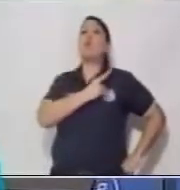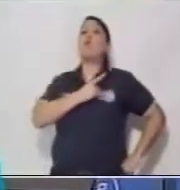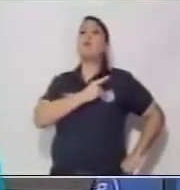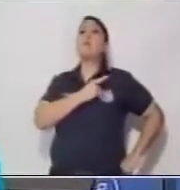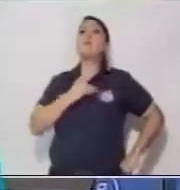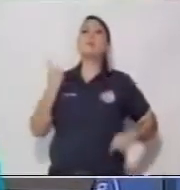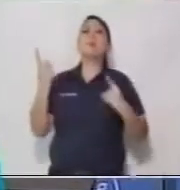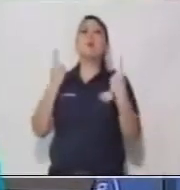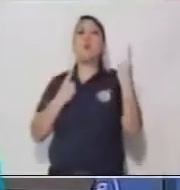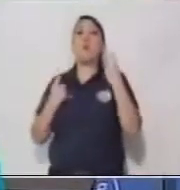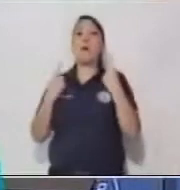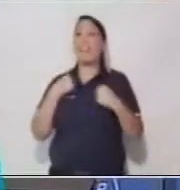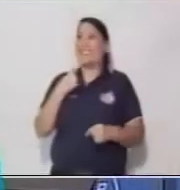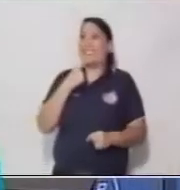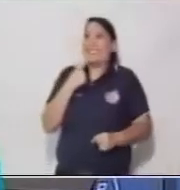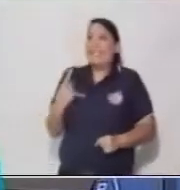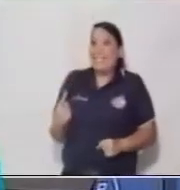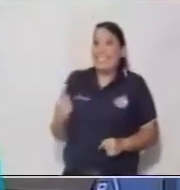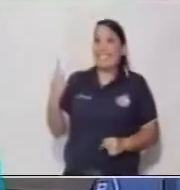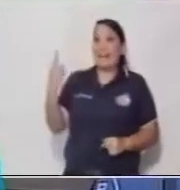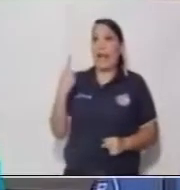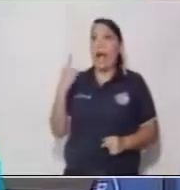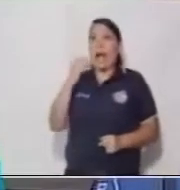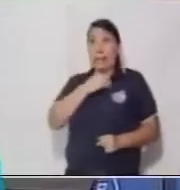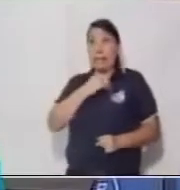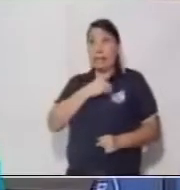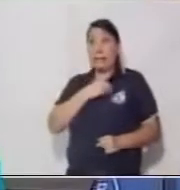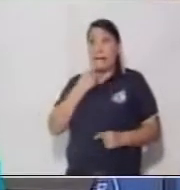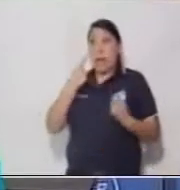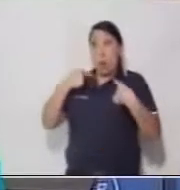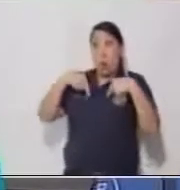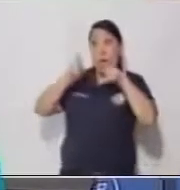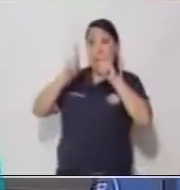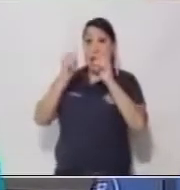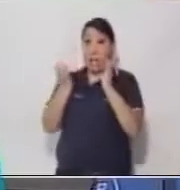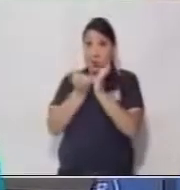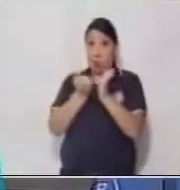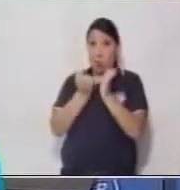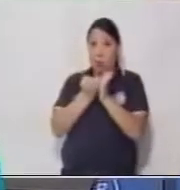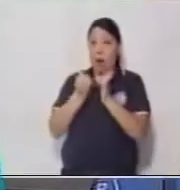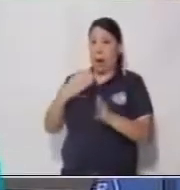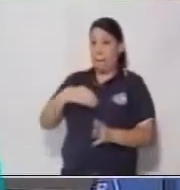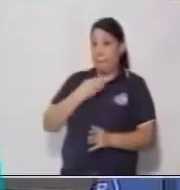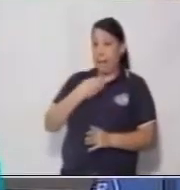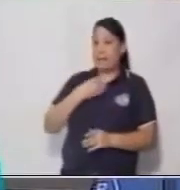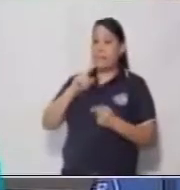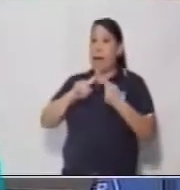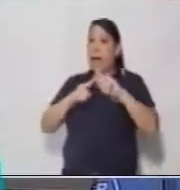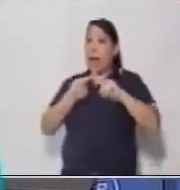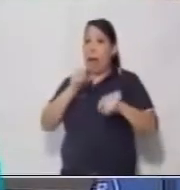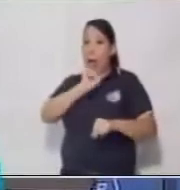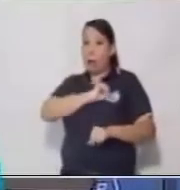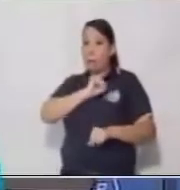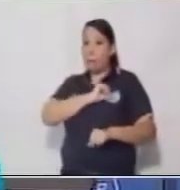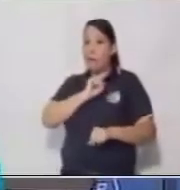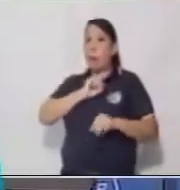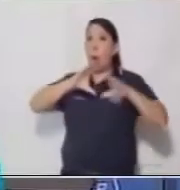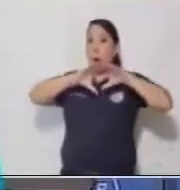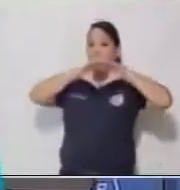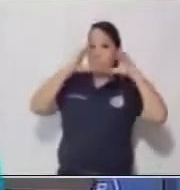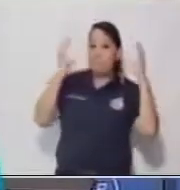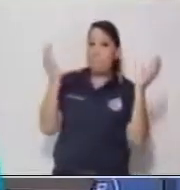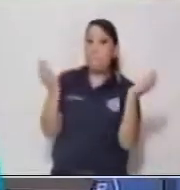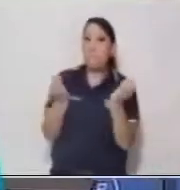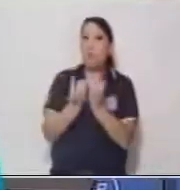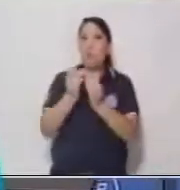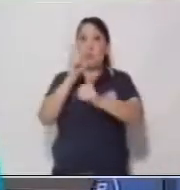Sin dudar contesté, quiero ir con mi señorita y mis amigos y amigas al mundo de los cuentos.